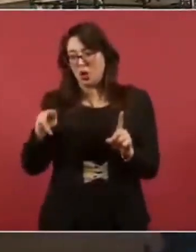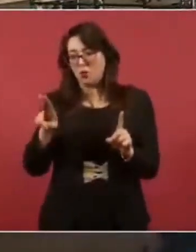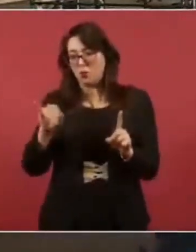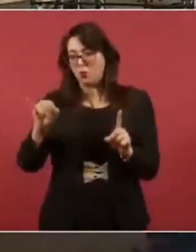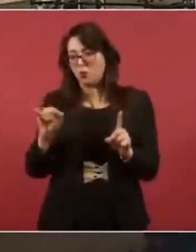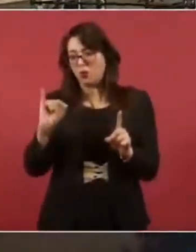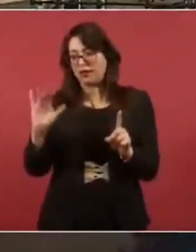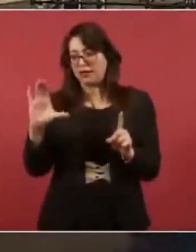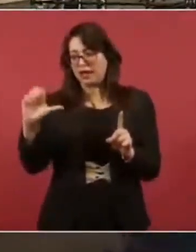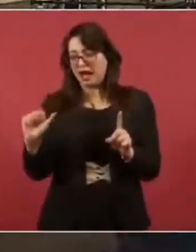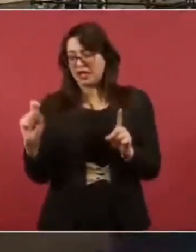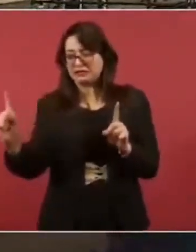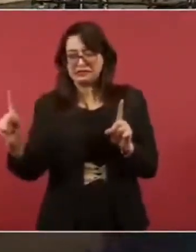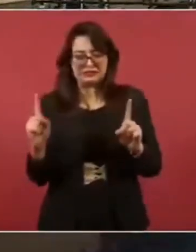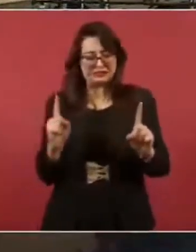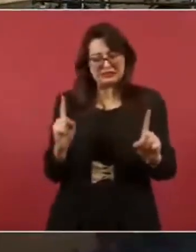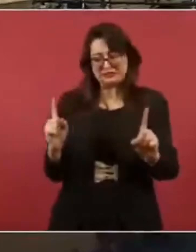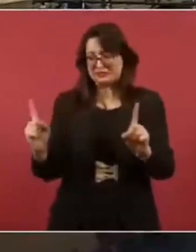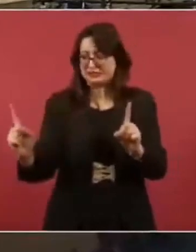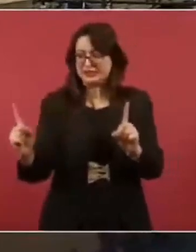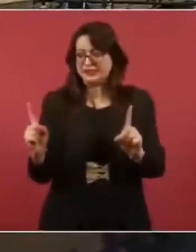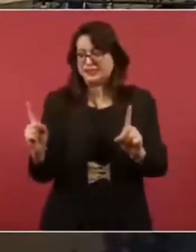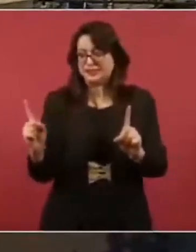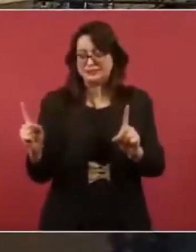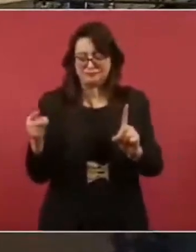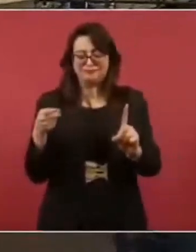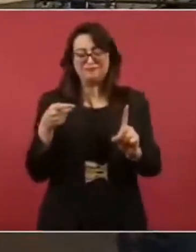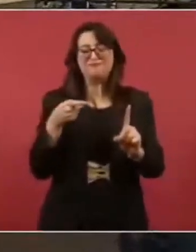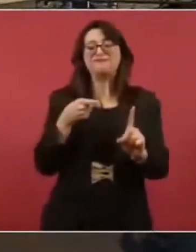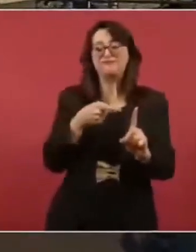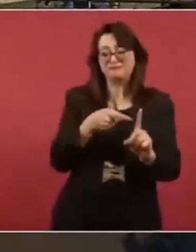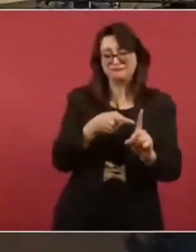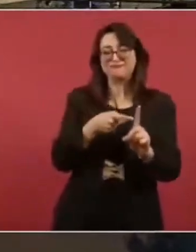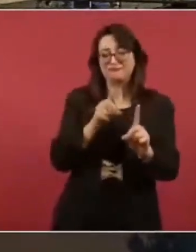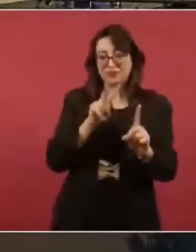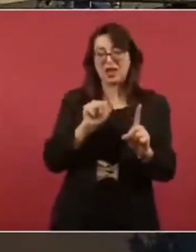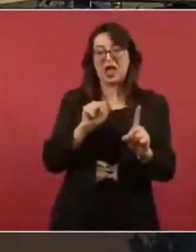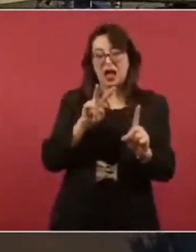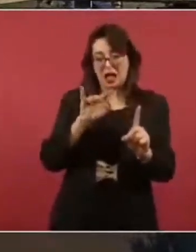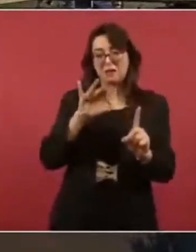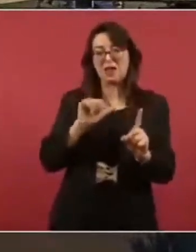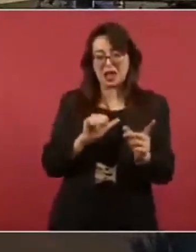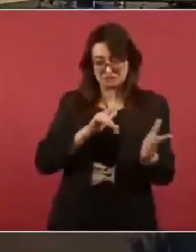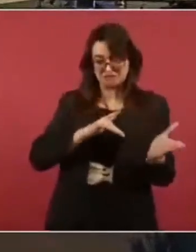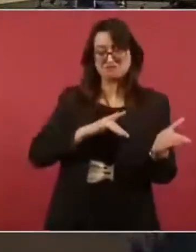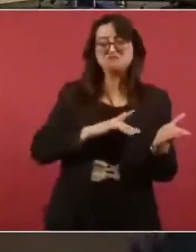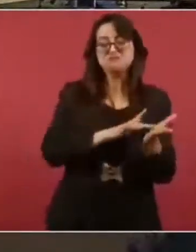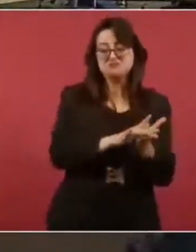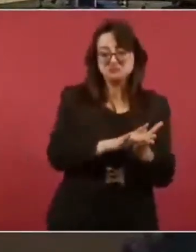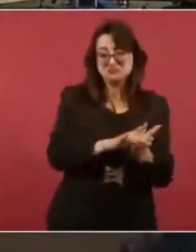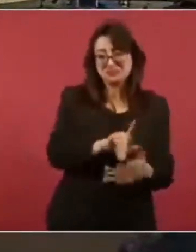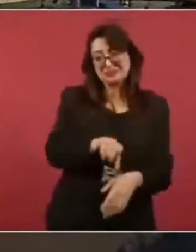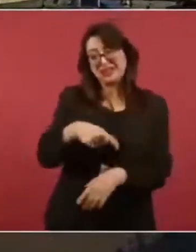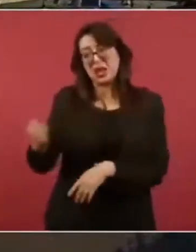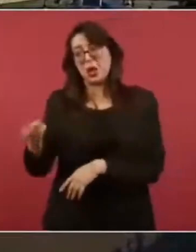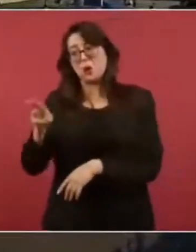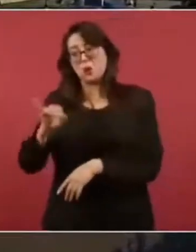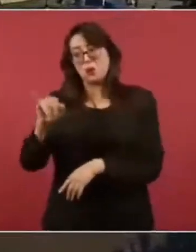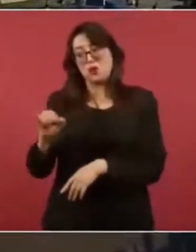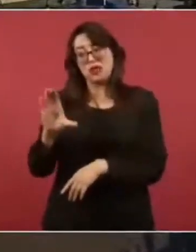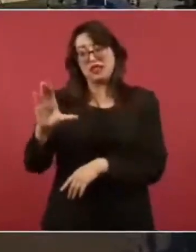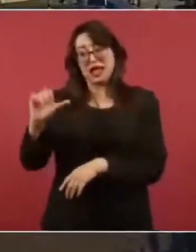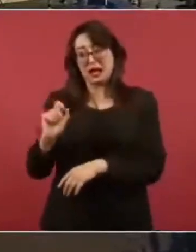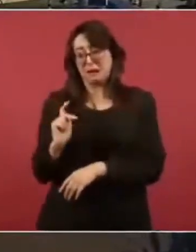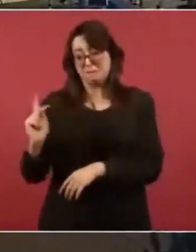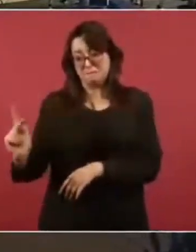ideológica y el cual representaba una mayor certeza de continuidad y